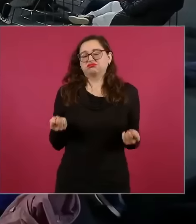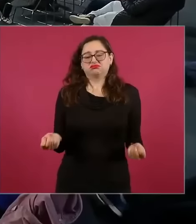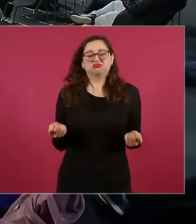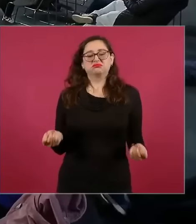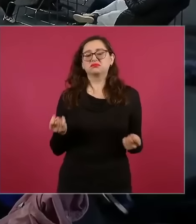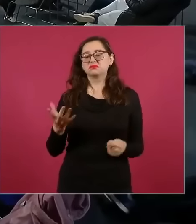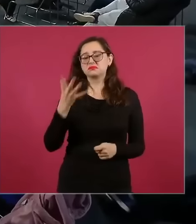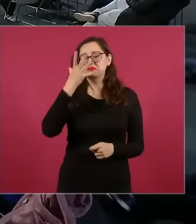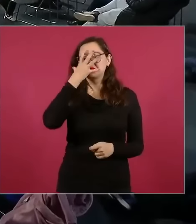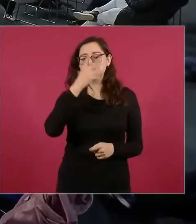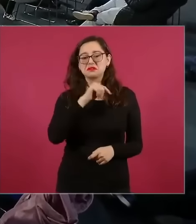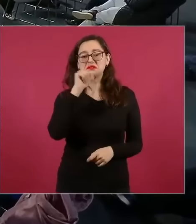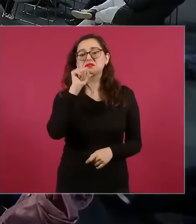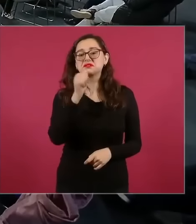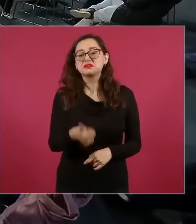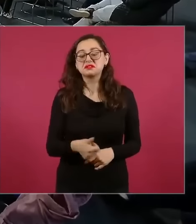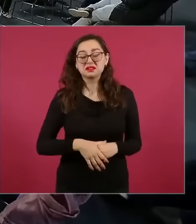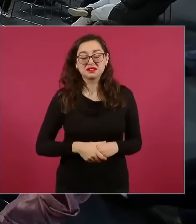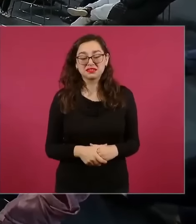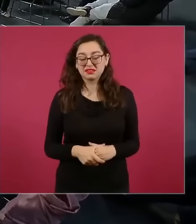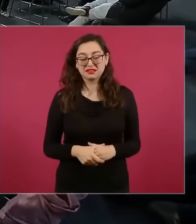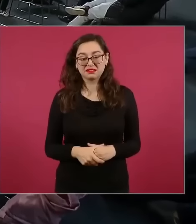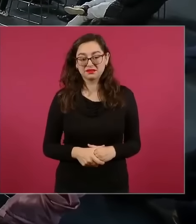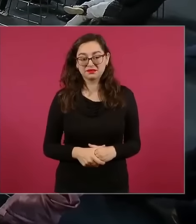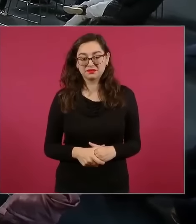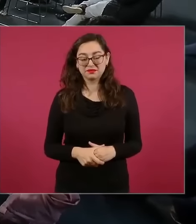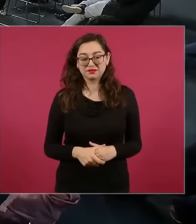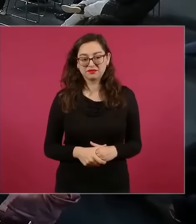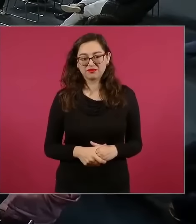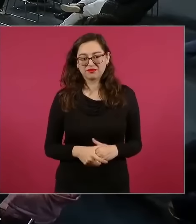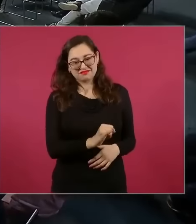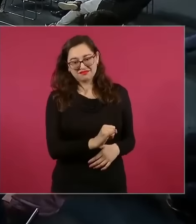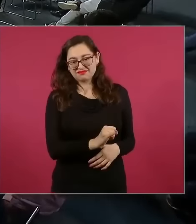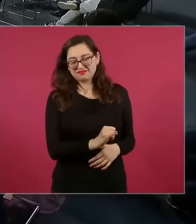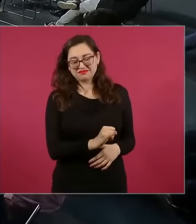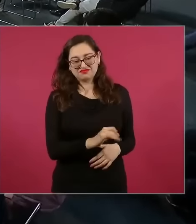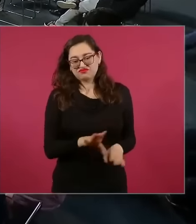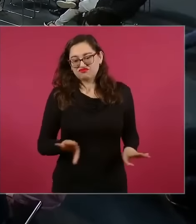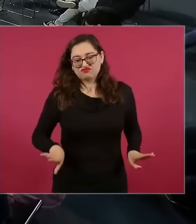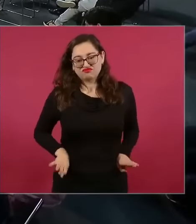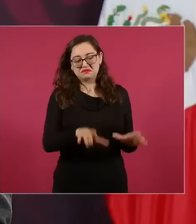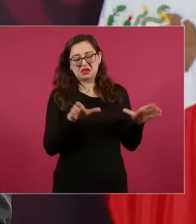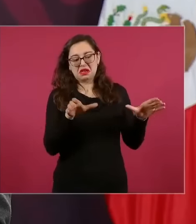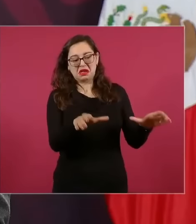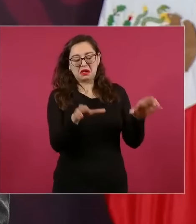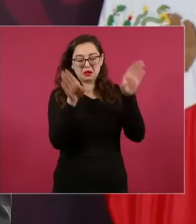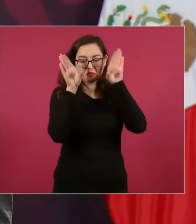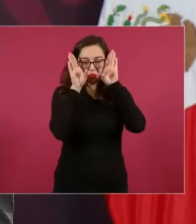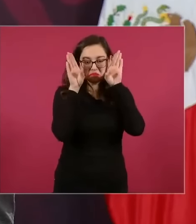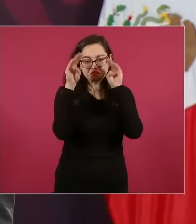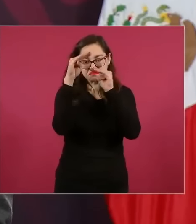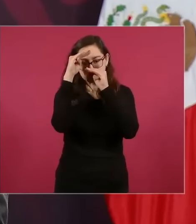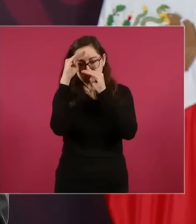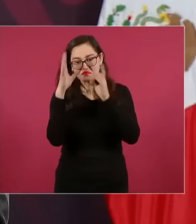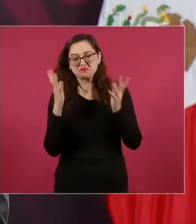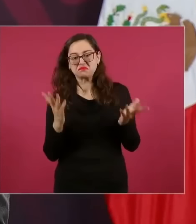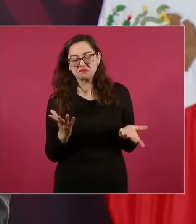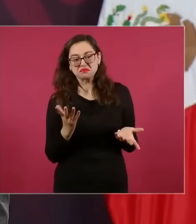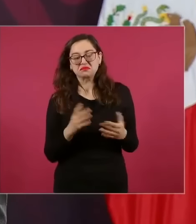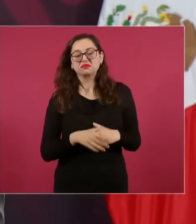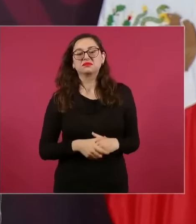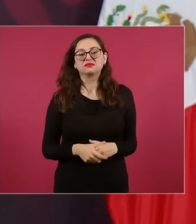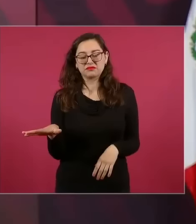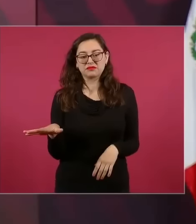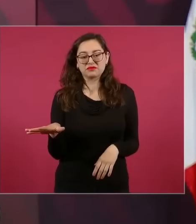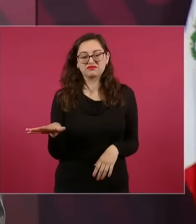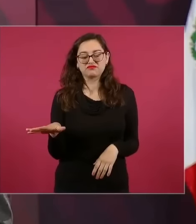muy este característico de los conservadores no todos pero por